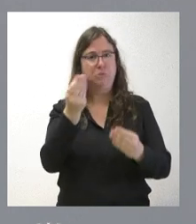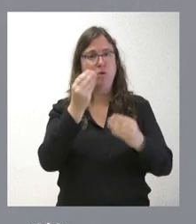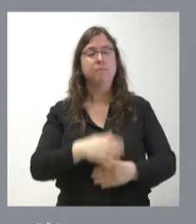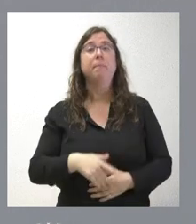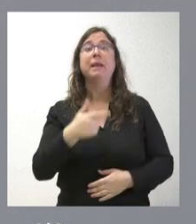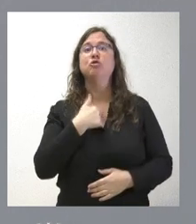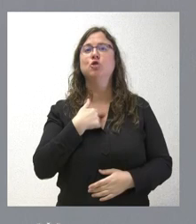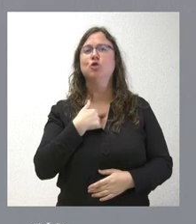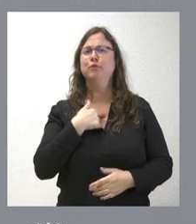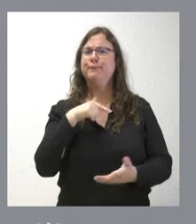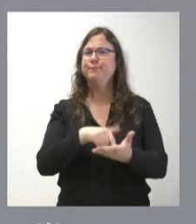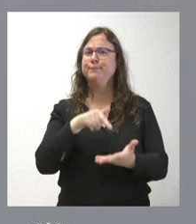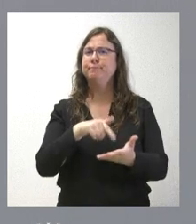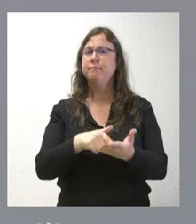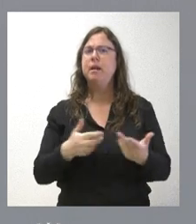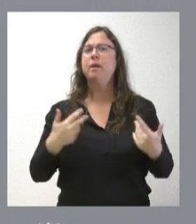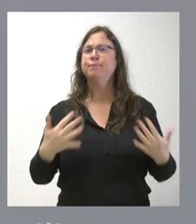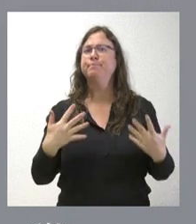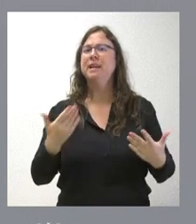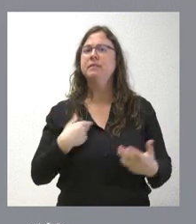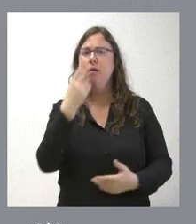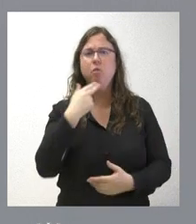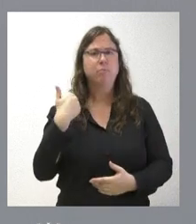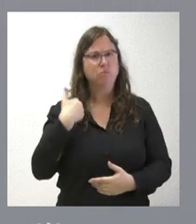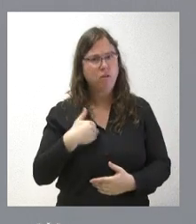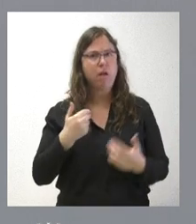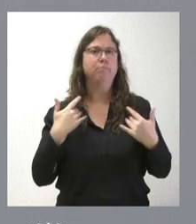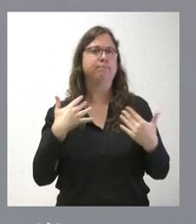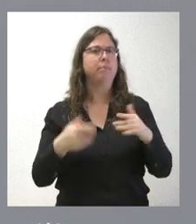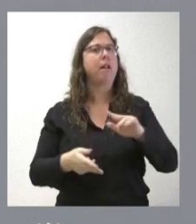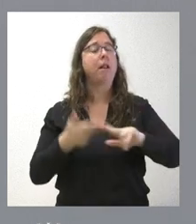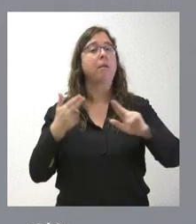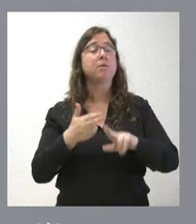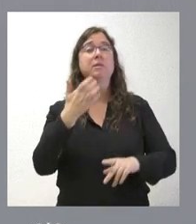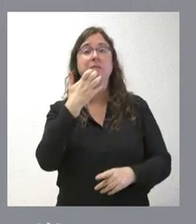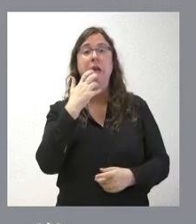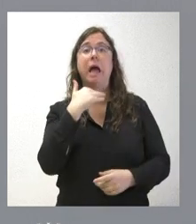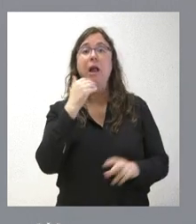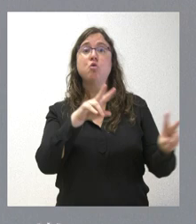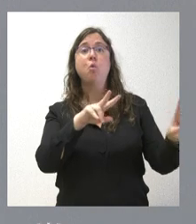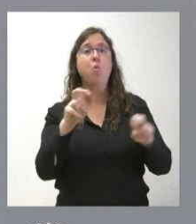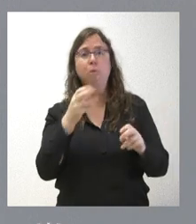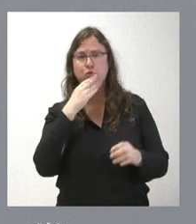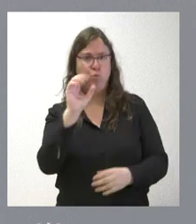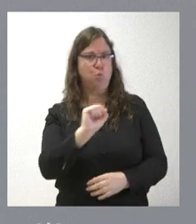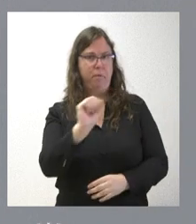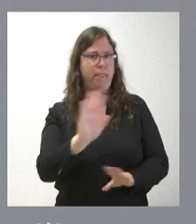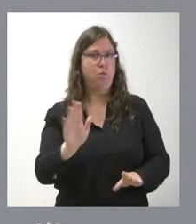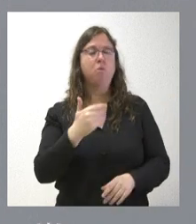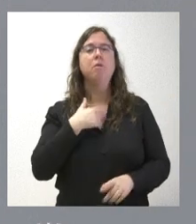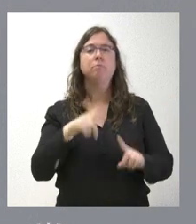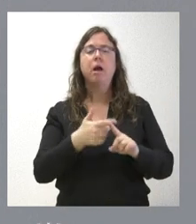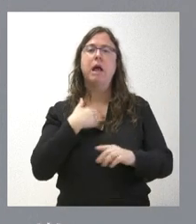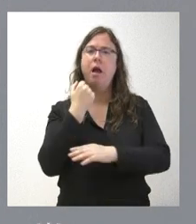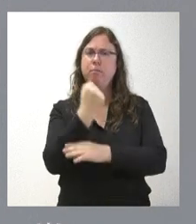agilidad en las infraestructuras que están ya comprometidas. Pero si se compromete en alguna nueva nos parece estupendo y nosotros, por supuesto, que lo